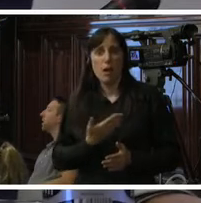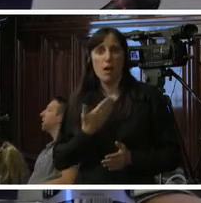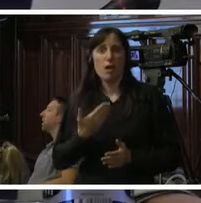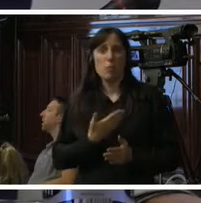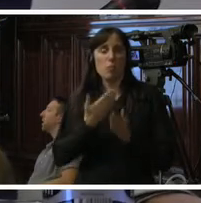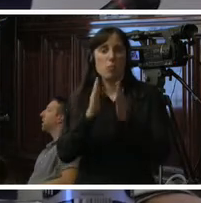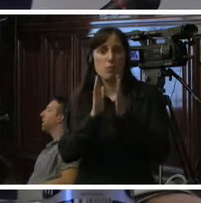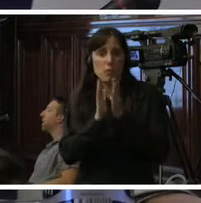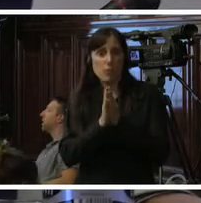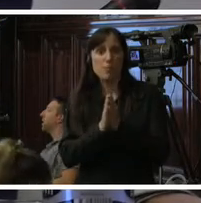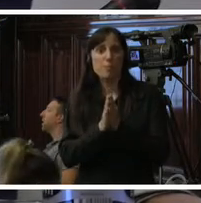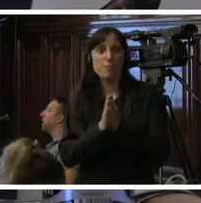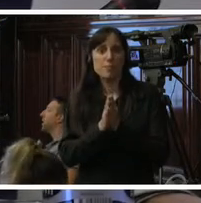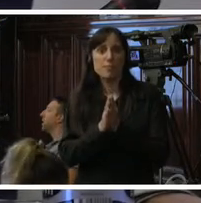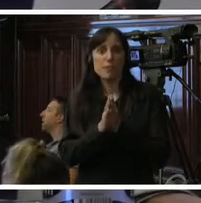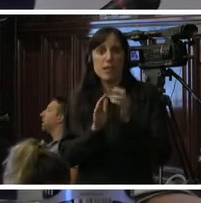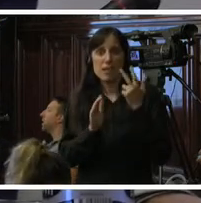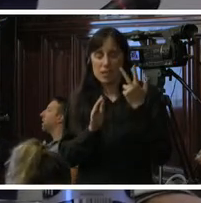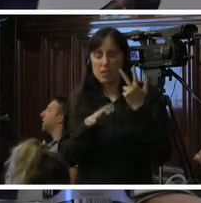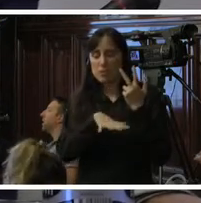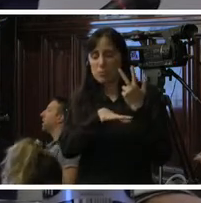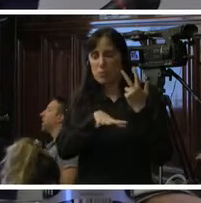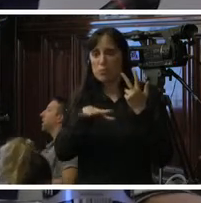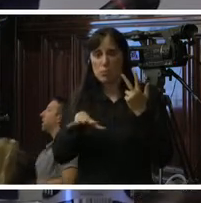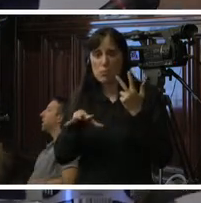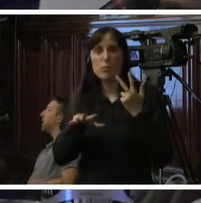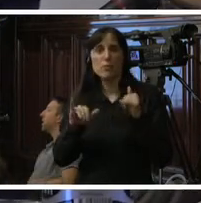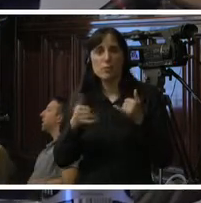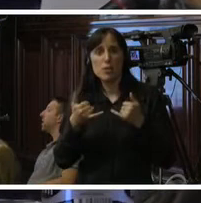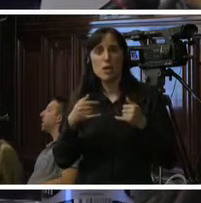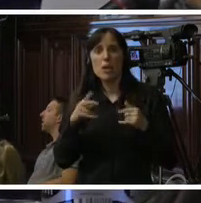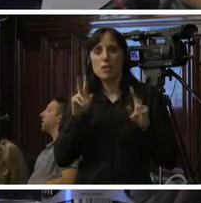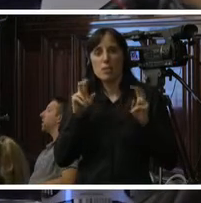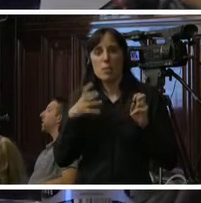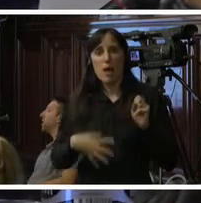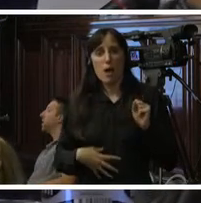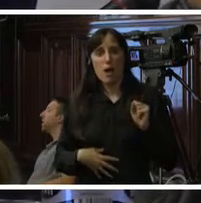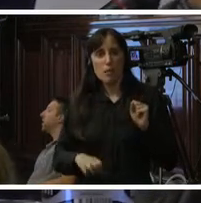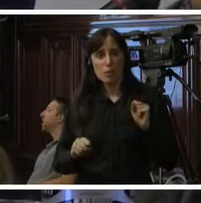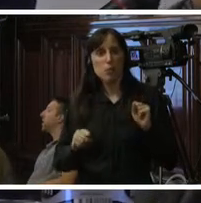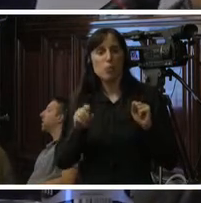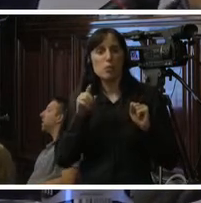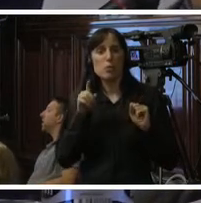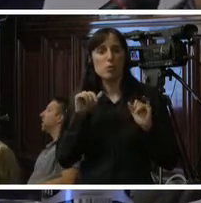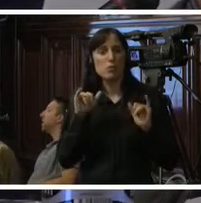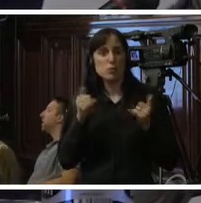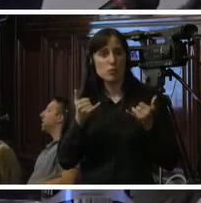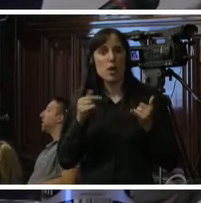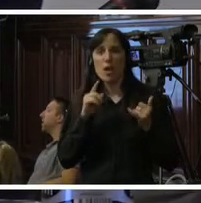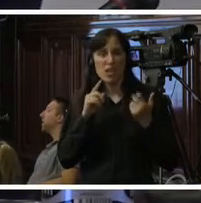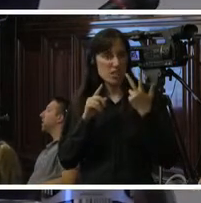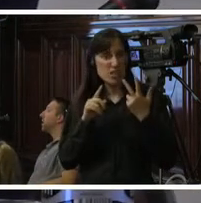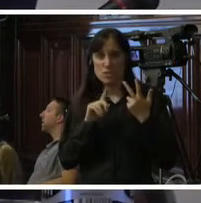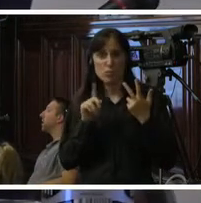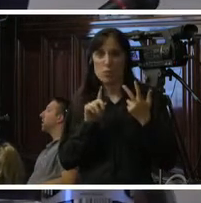los tres casos en los cuales se había despenalizado la interrupción voluntaria del embarazo no eran suficientes